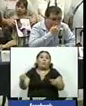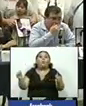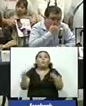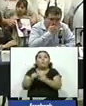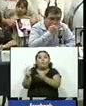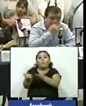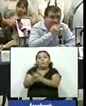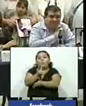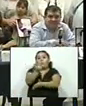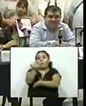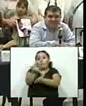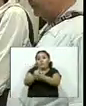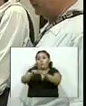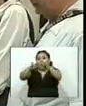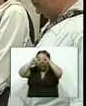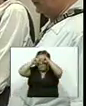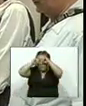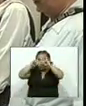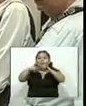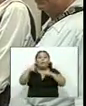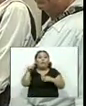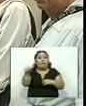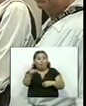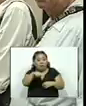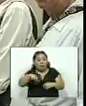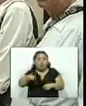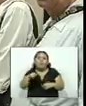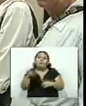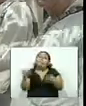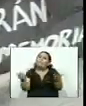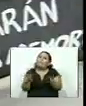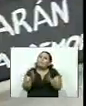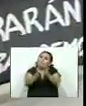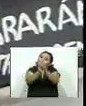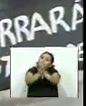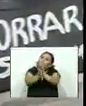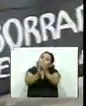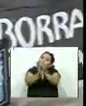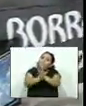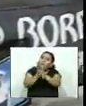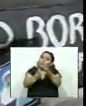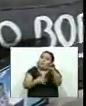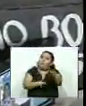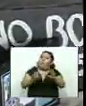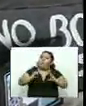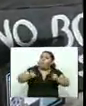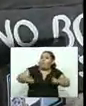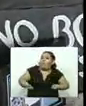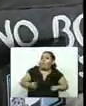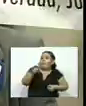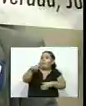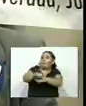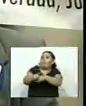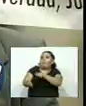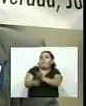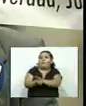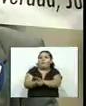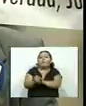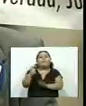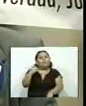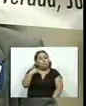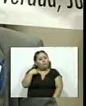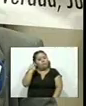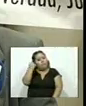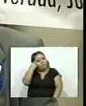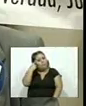Centroamericana José Simeón Cañas quienes hicieron una serie de peticiones al gobierno y al congreso por ello creo que es